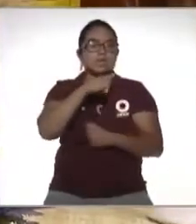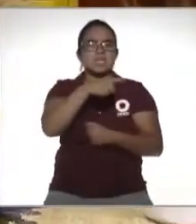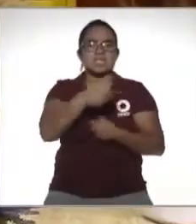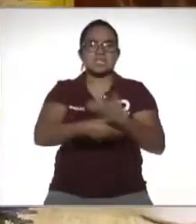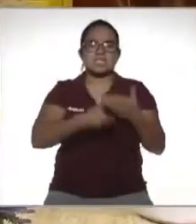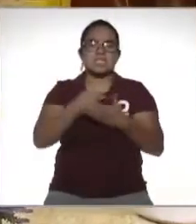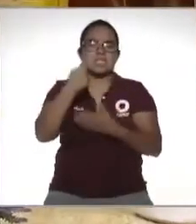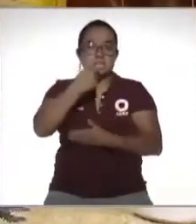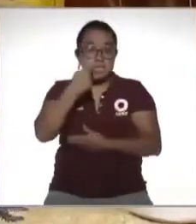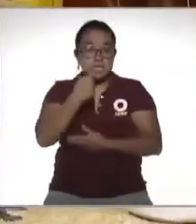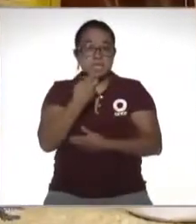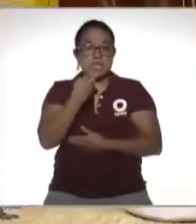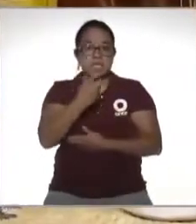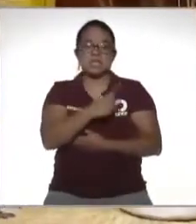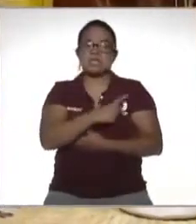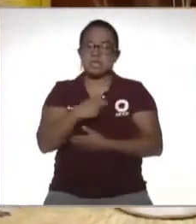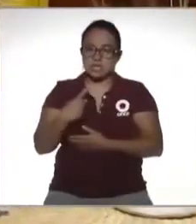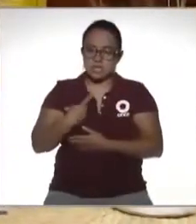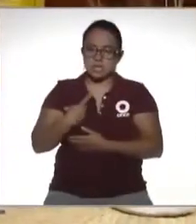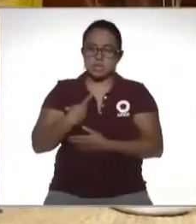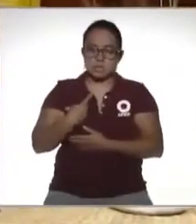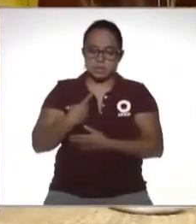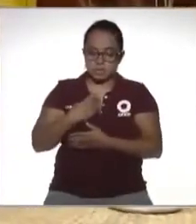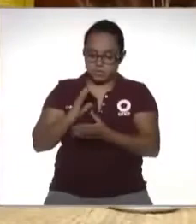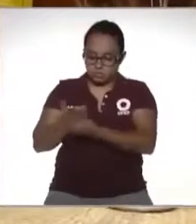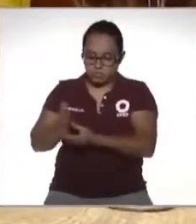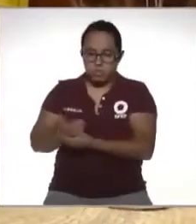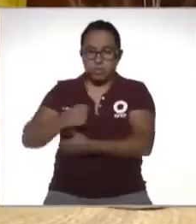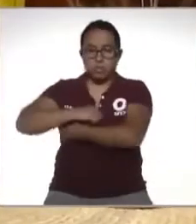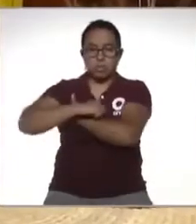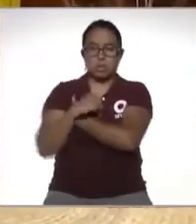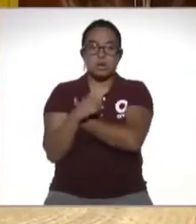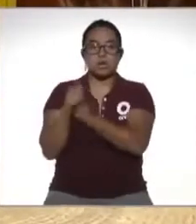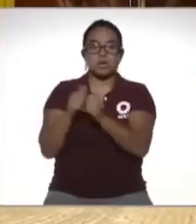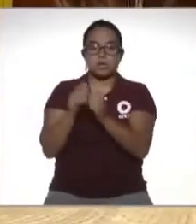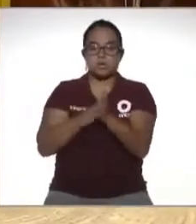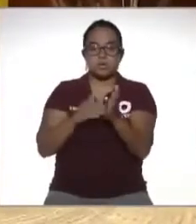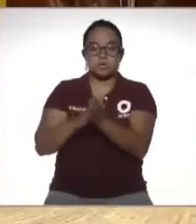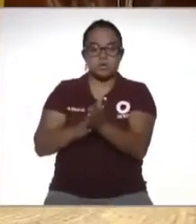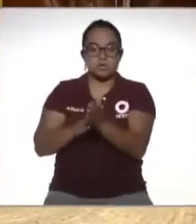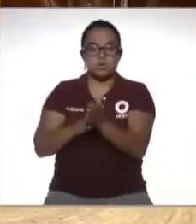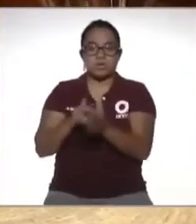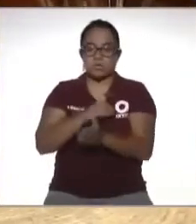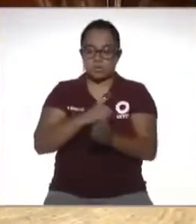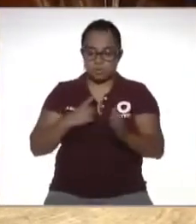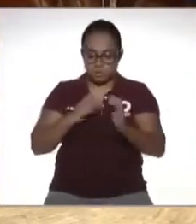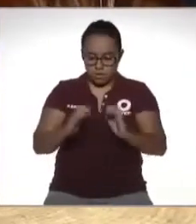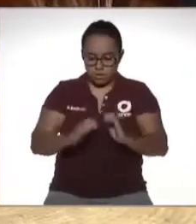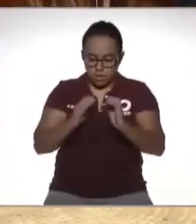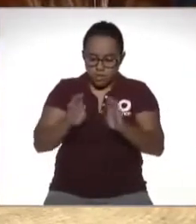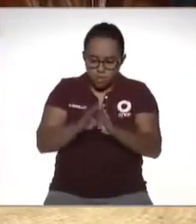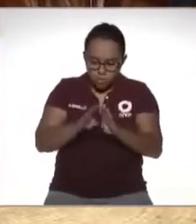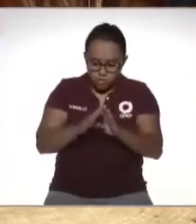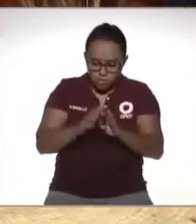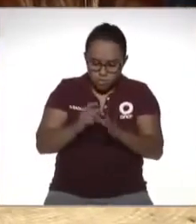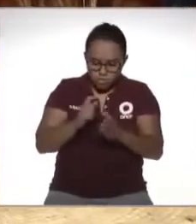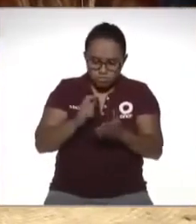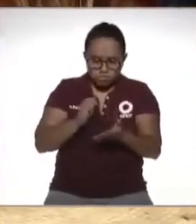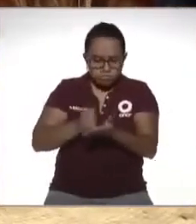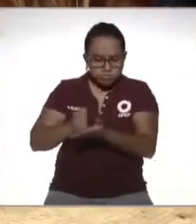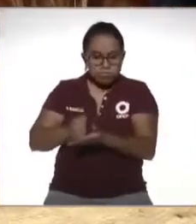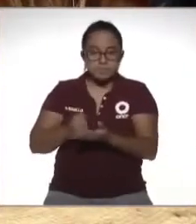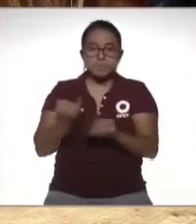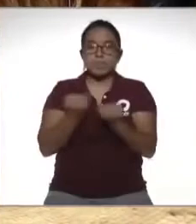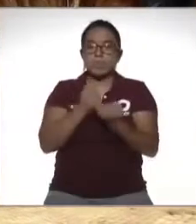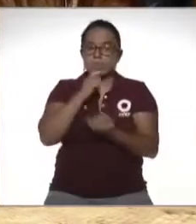de dentista pues todo eso lo tiene que tener debidamente documentado con comprobantes fiscales cuidar los requisitos de las deducciones llevar una